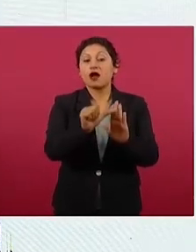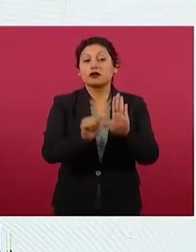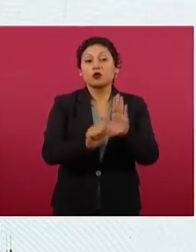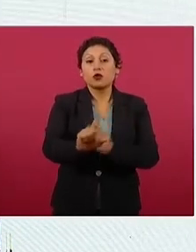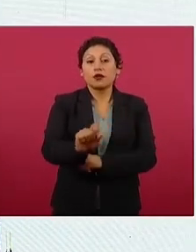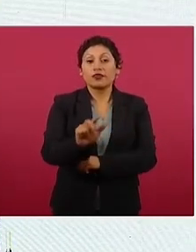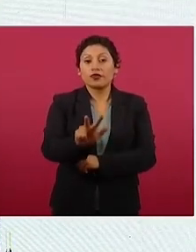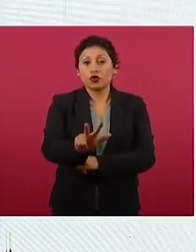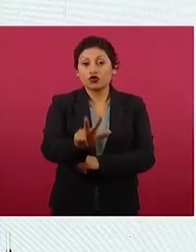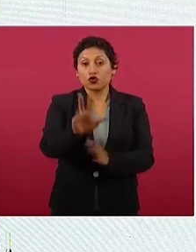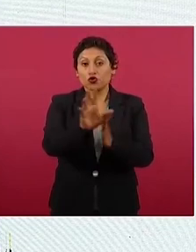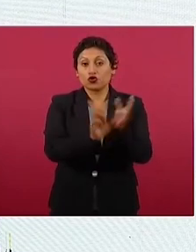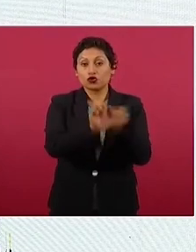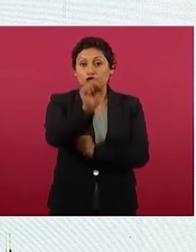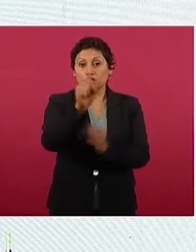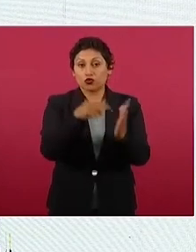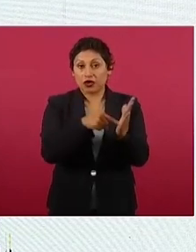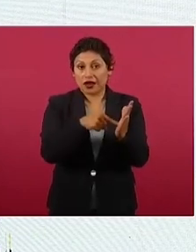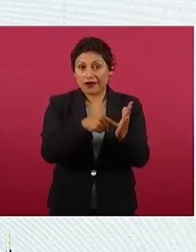prohíbe